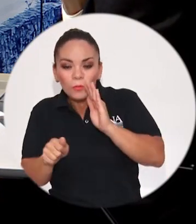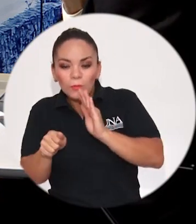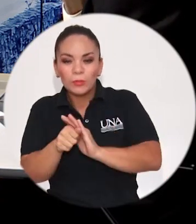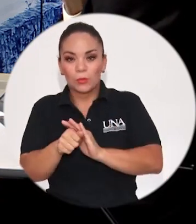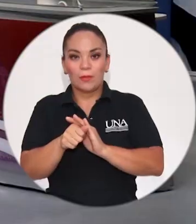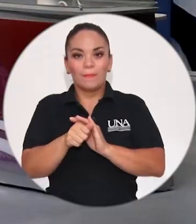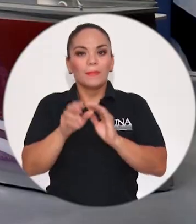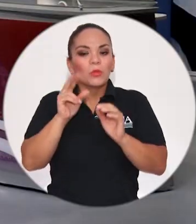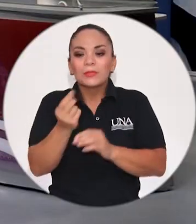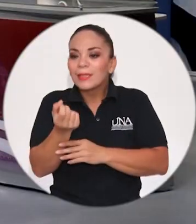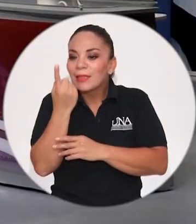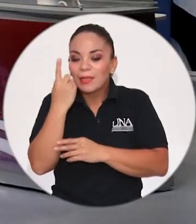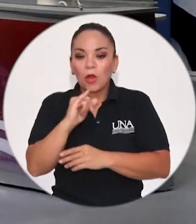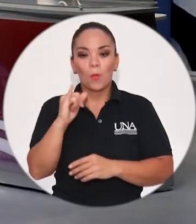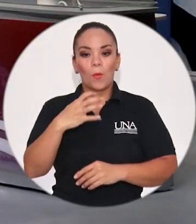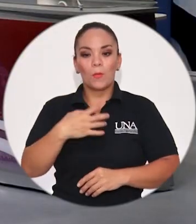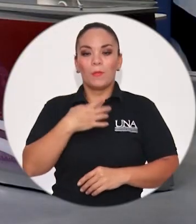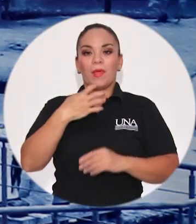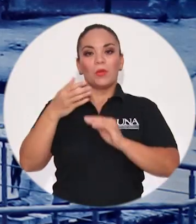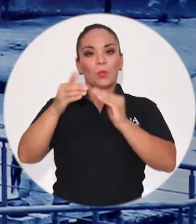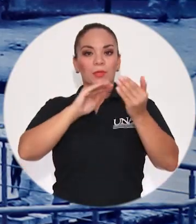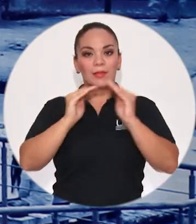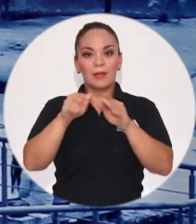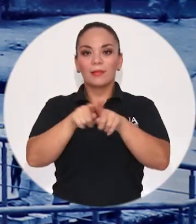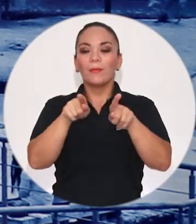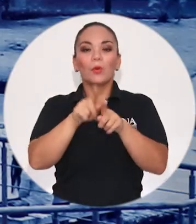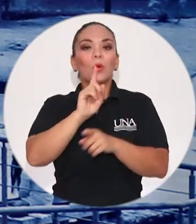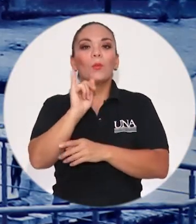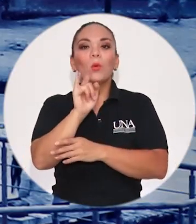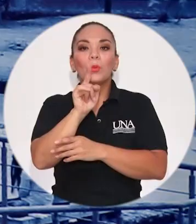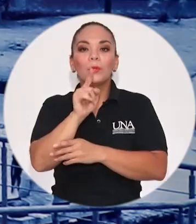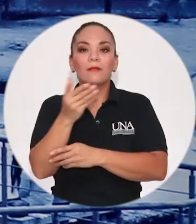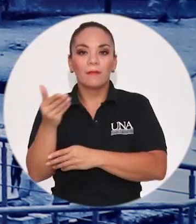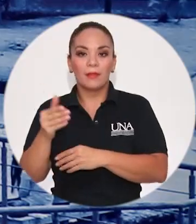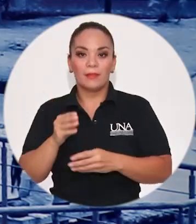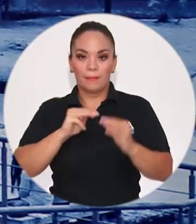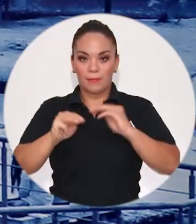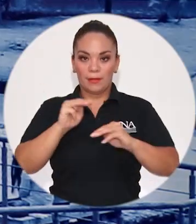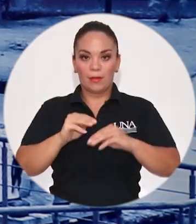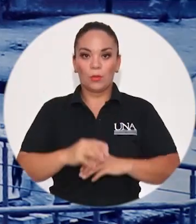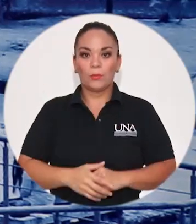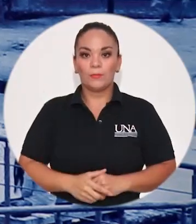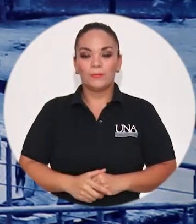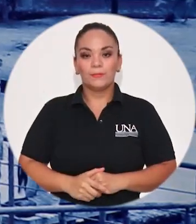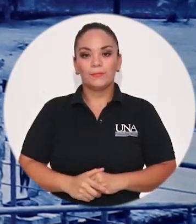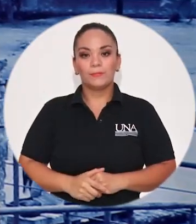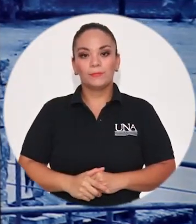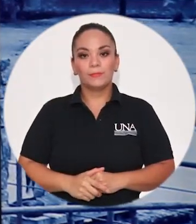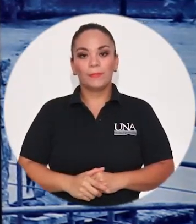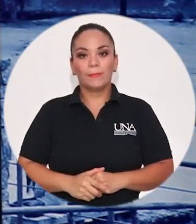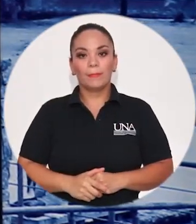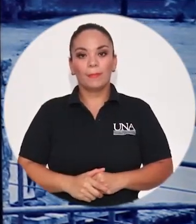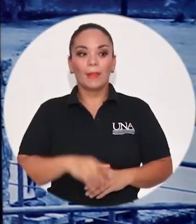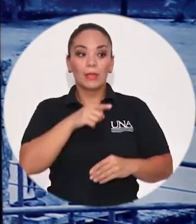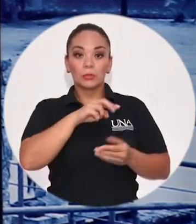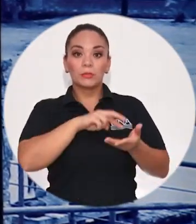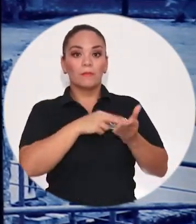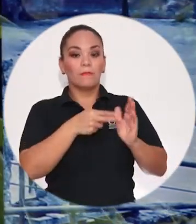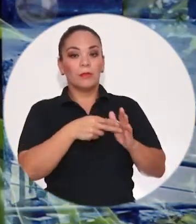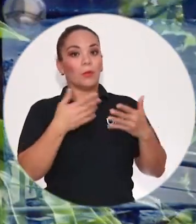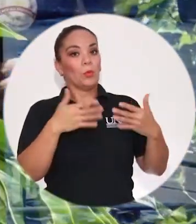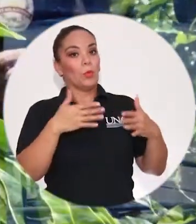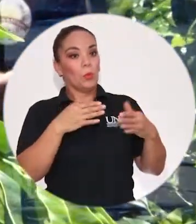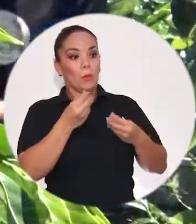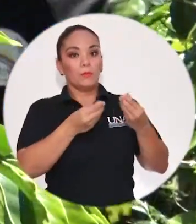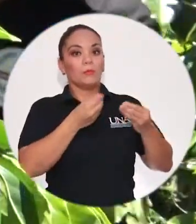integral. La ADO, en este caso de Café Tarrasú, no es ni casual, ni coyuntural, ni espontánea. La ADO es solamente